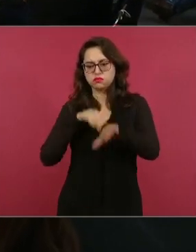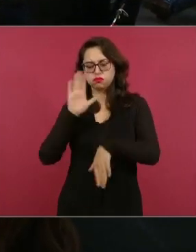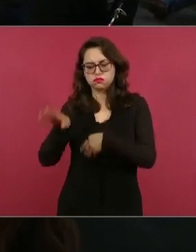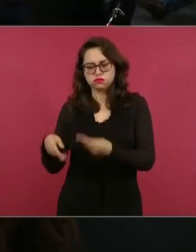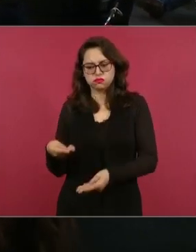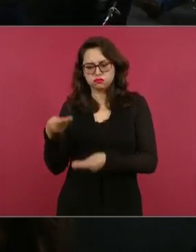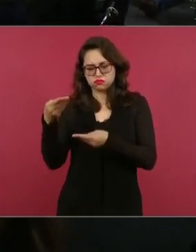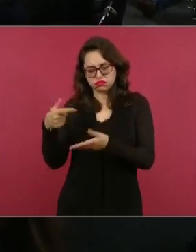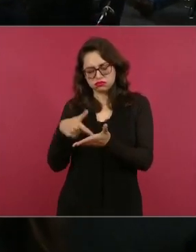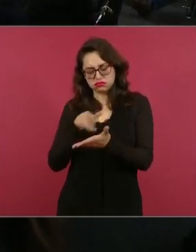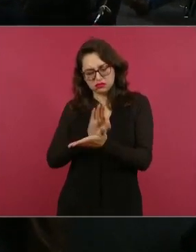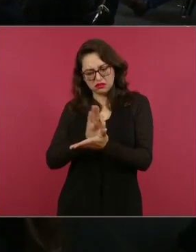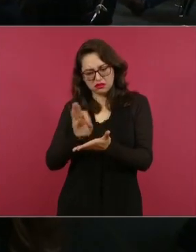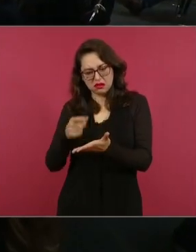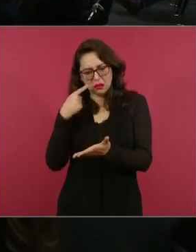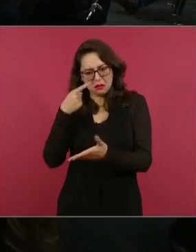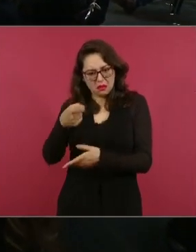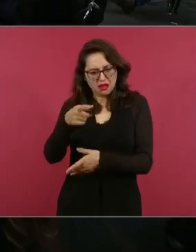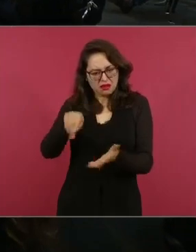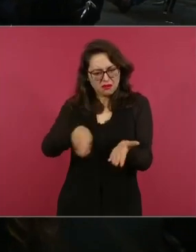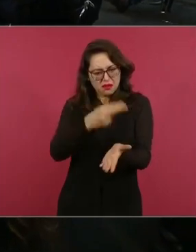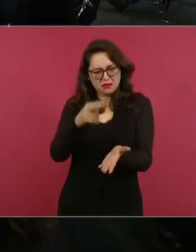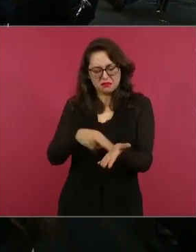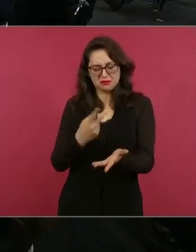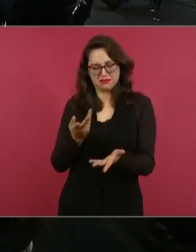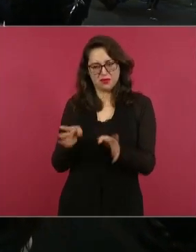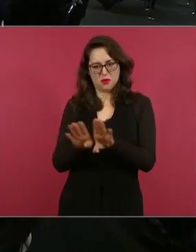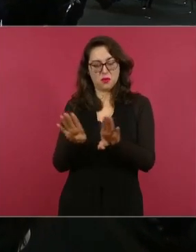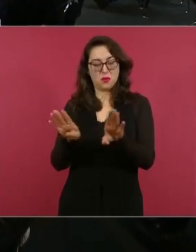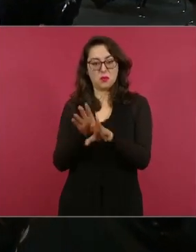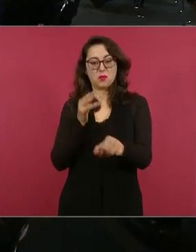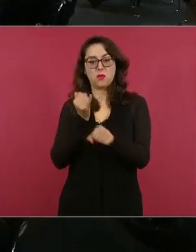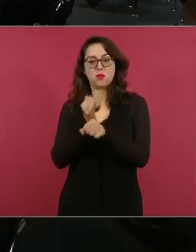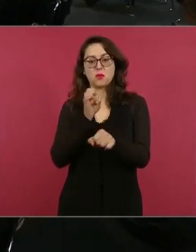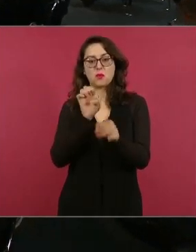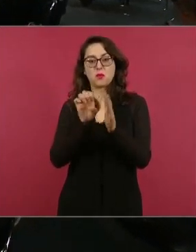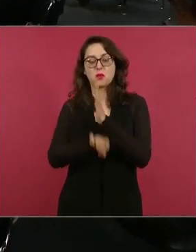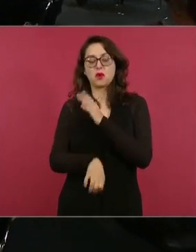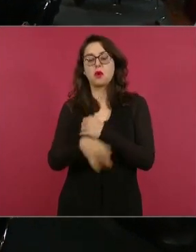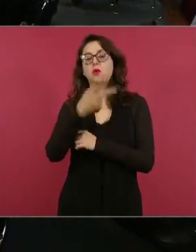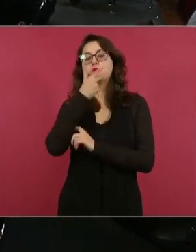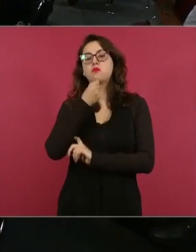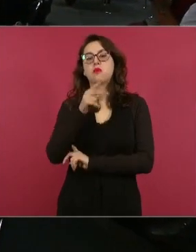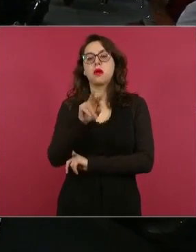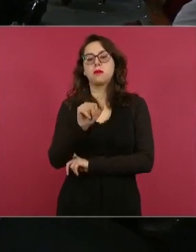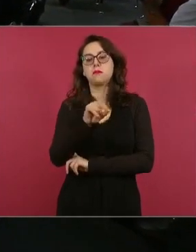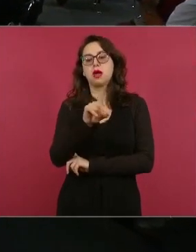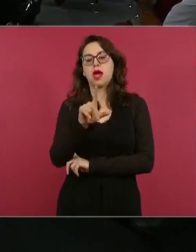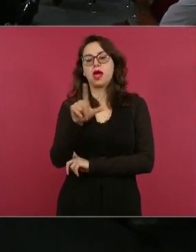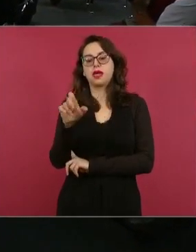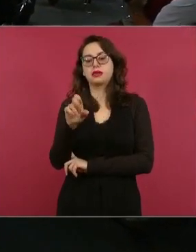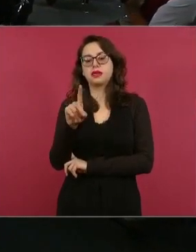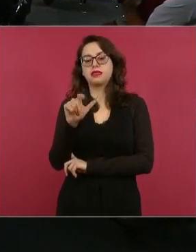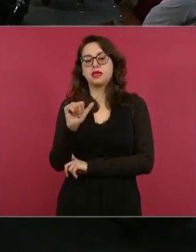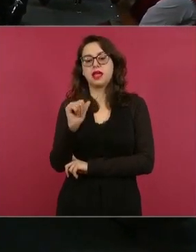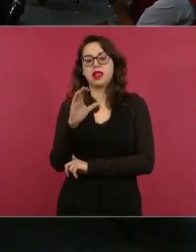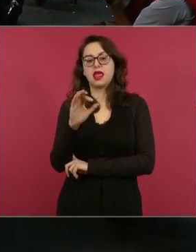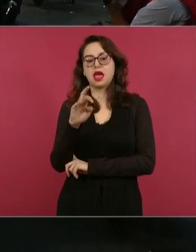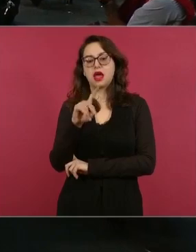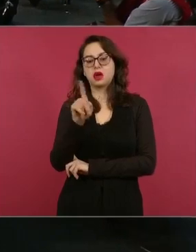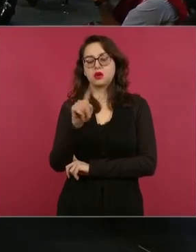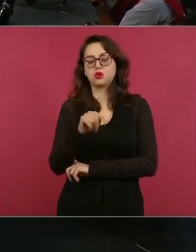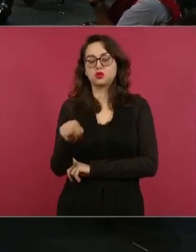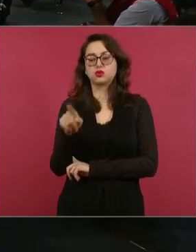tal es el caso tal es el caso de valle de la cruz melecio socio 677 del